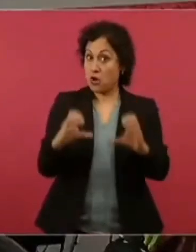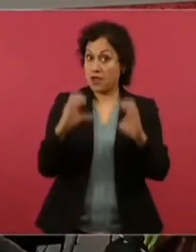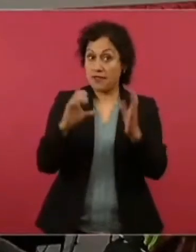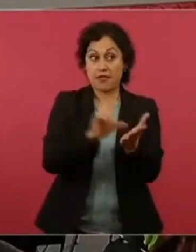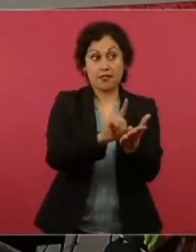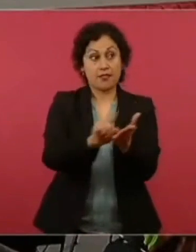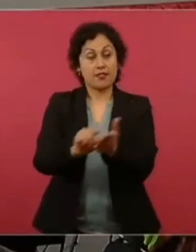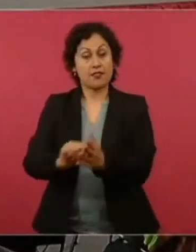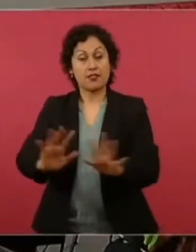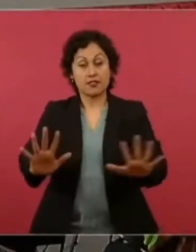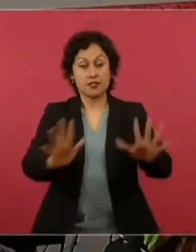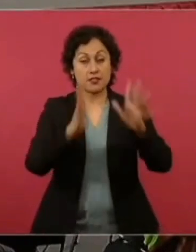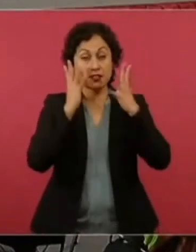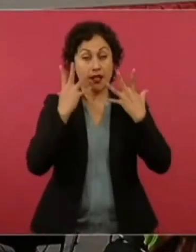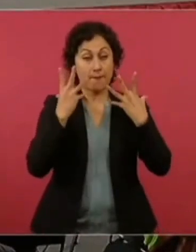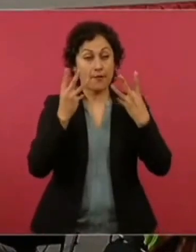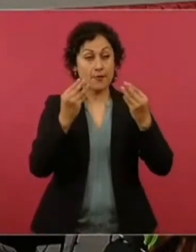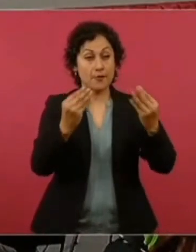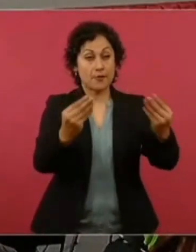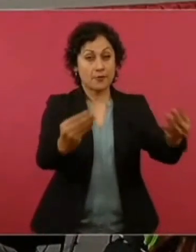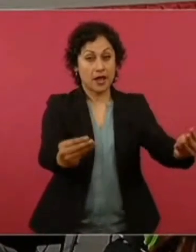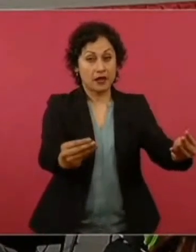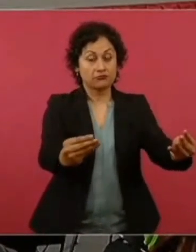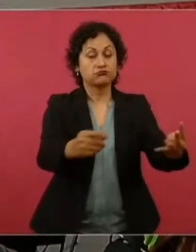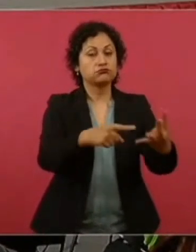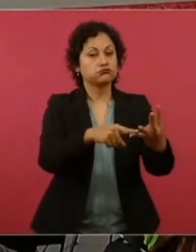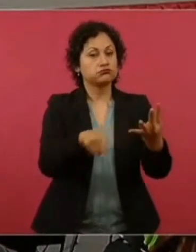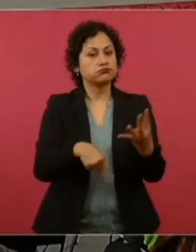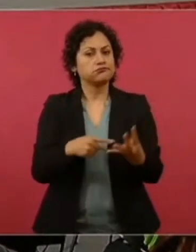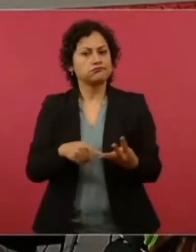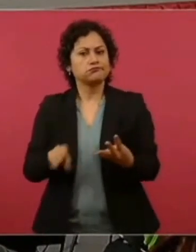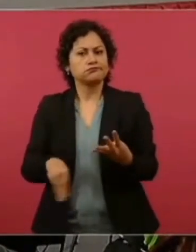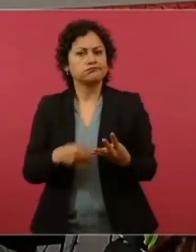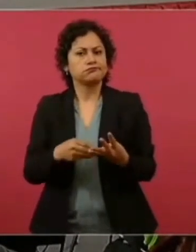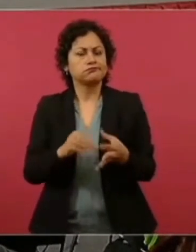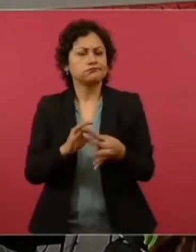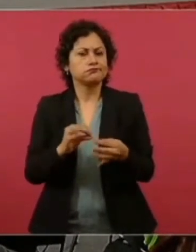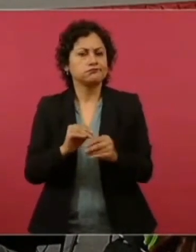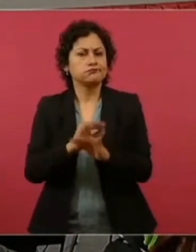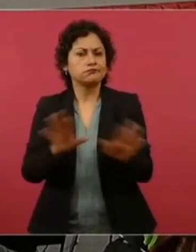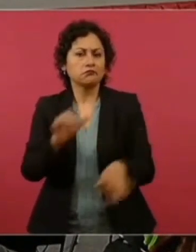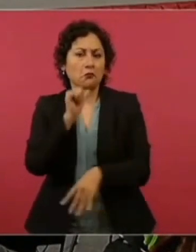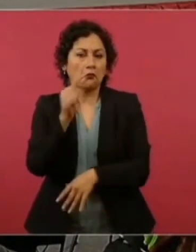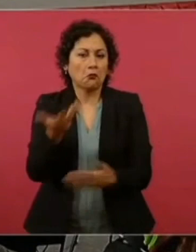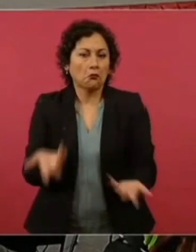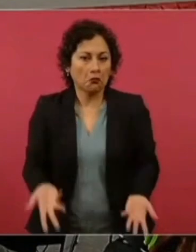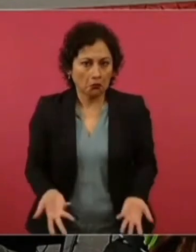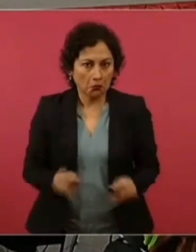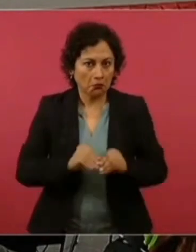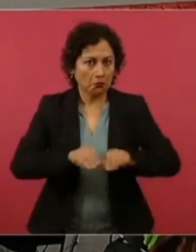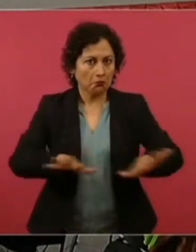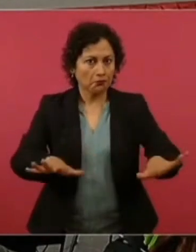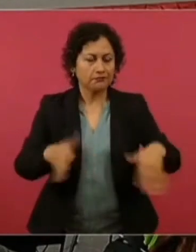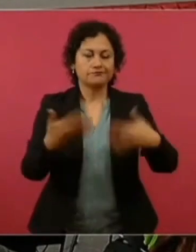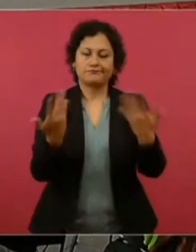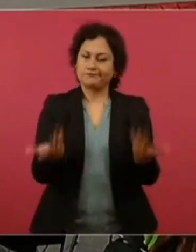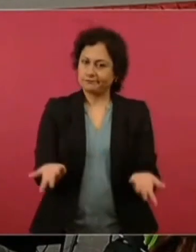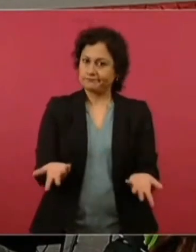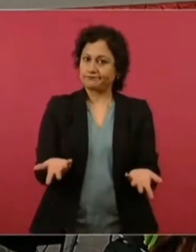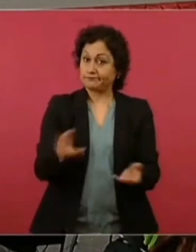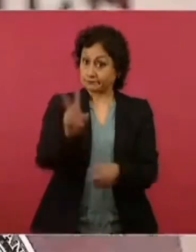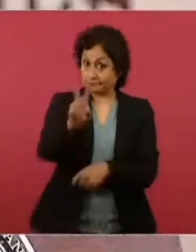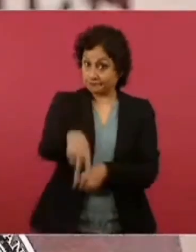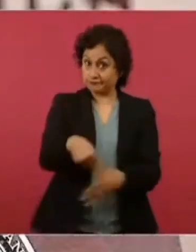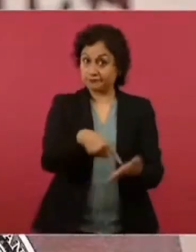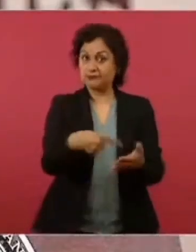noticia falsa. Por supuesto, no se trató de una detención ilegal como se planteó al principio, sino de un